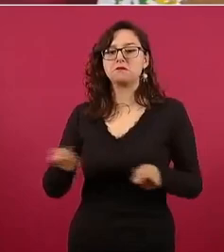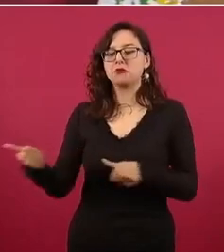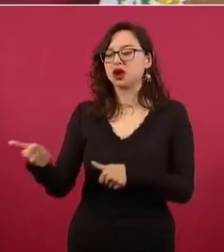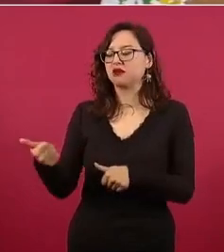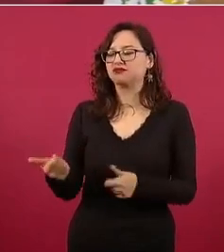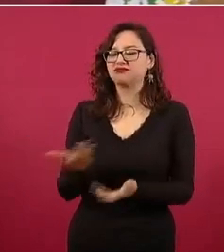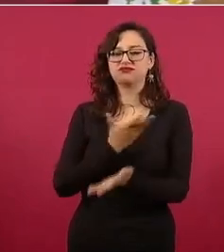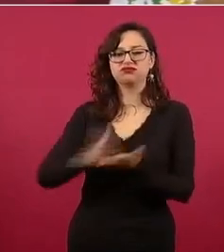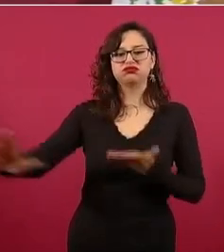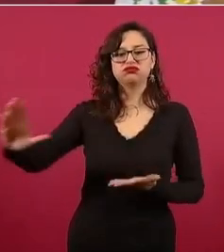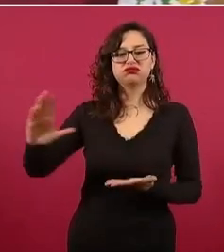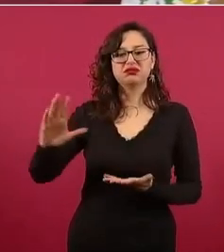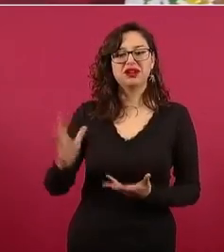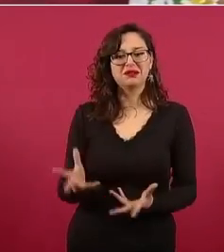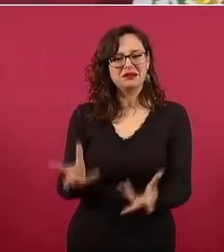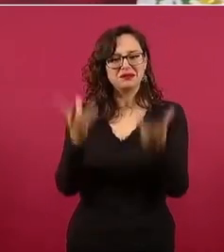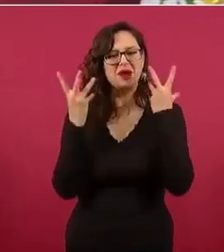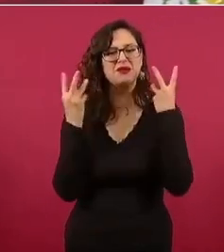exclusión